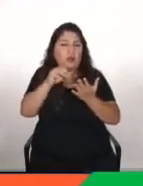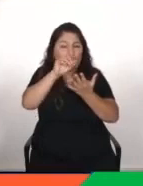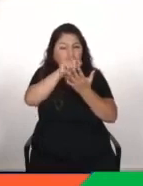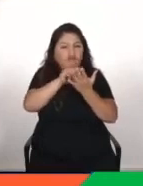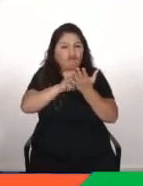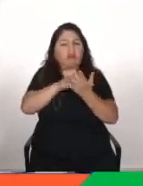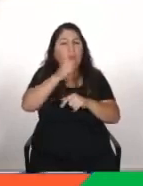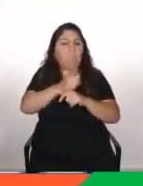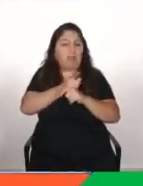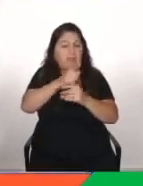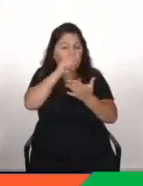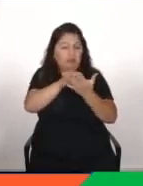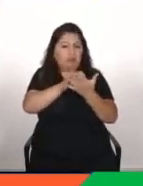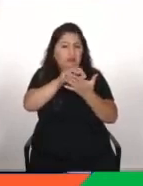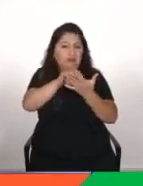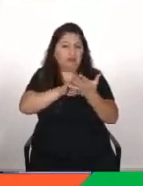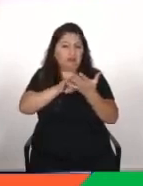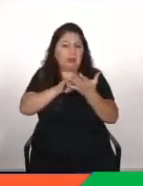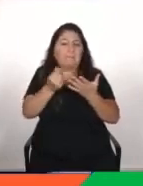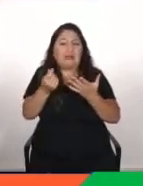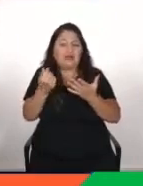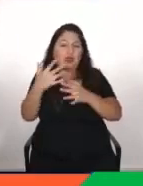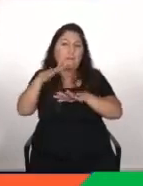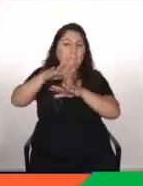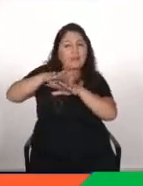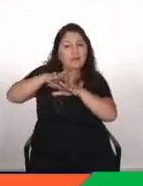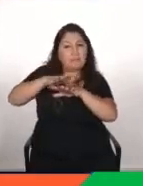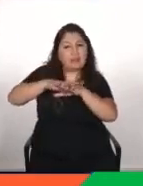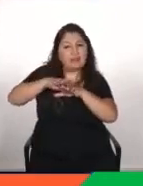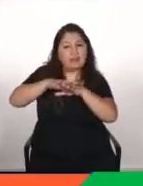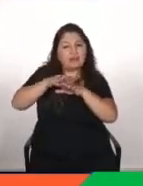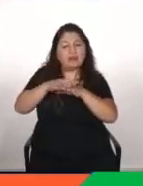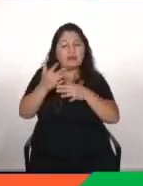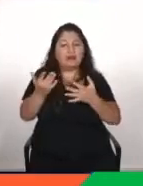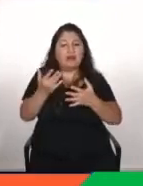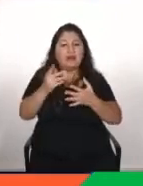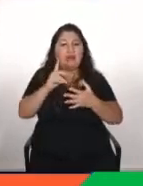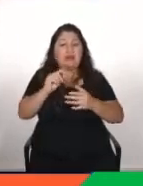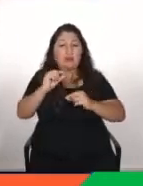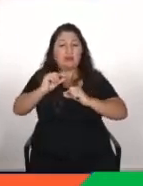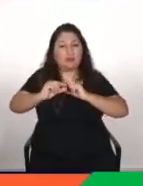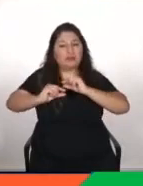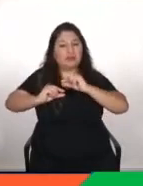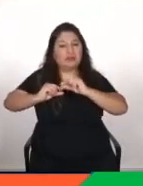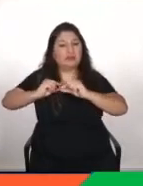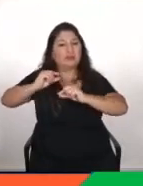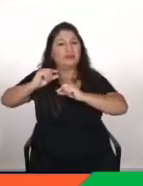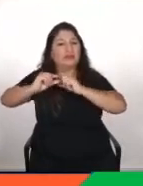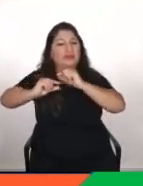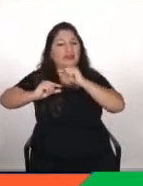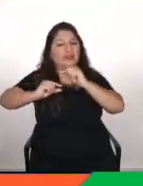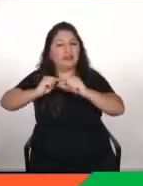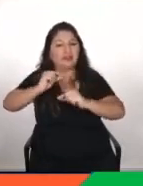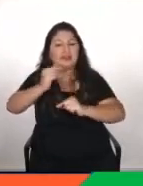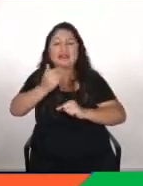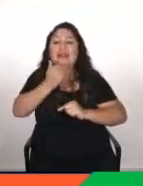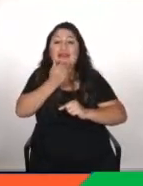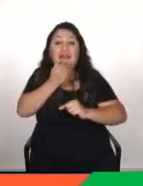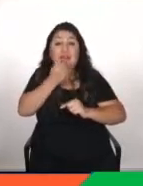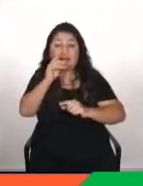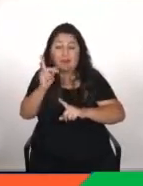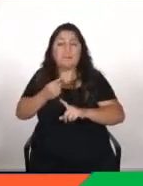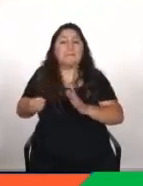escupe la salida como si fuera una función matemática, pero a lo bestia y poco a poco pues hemos requerido de que los ordenadores nos vayan dando más